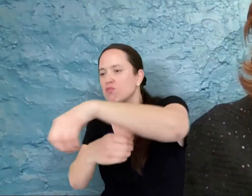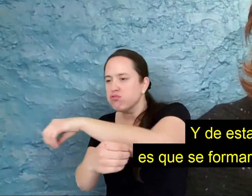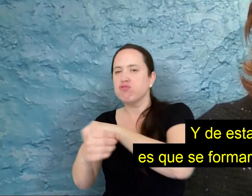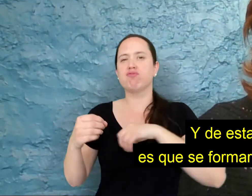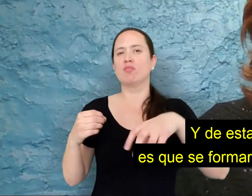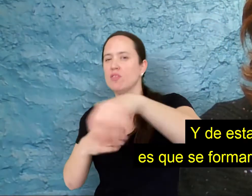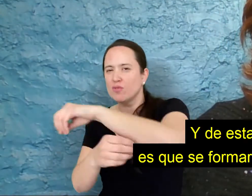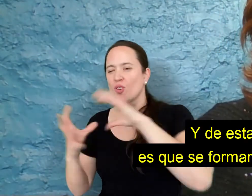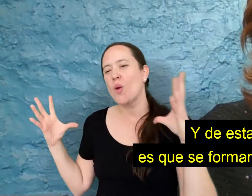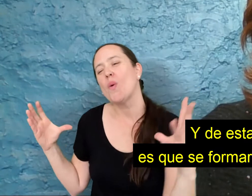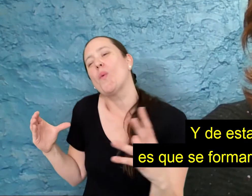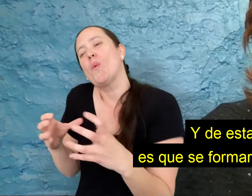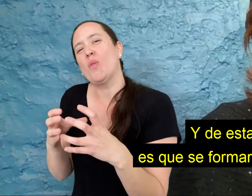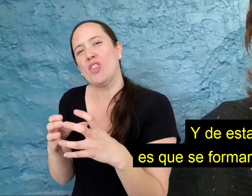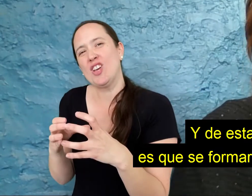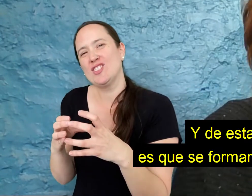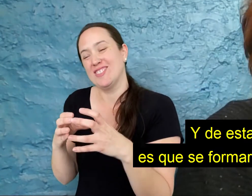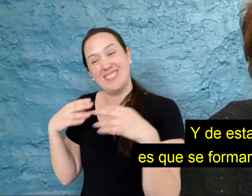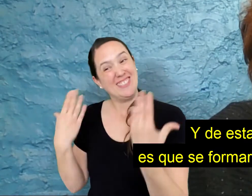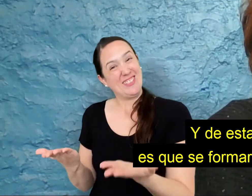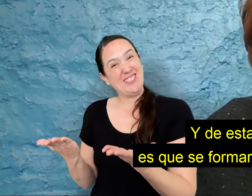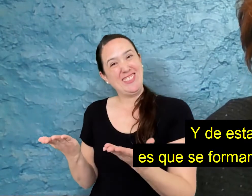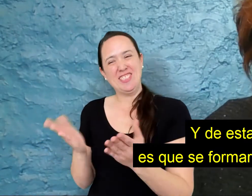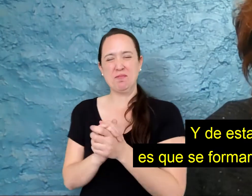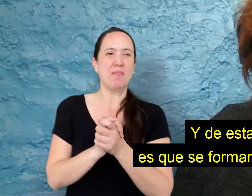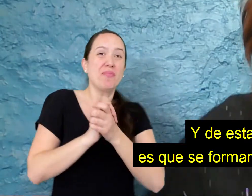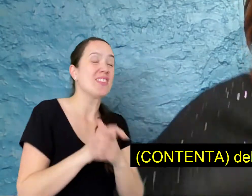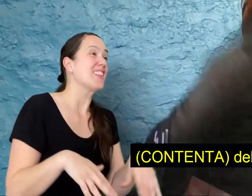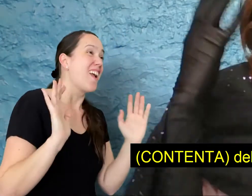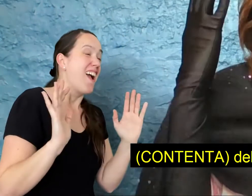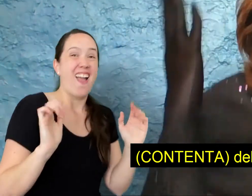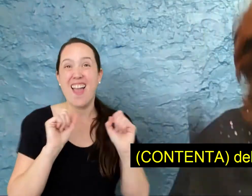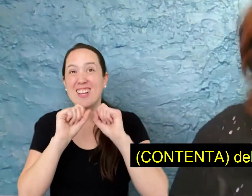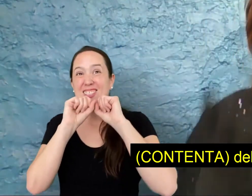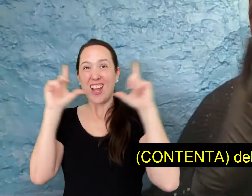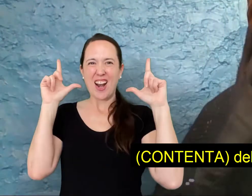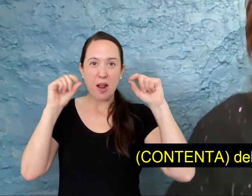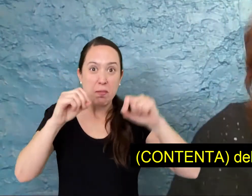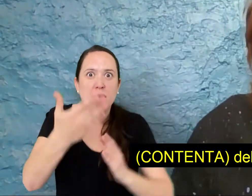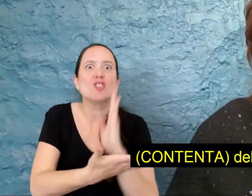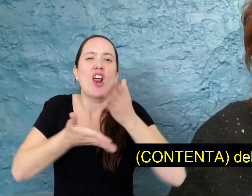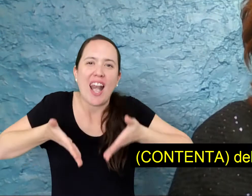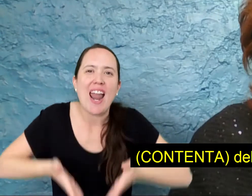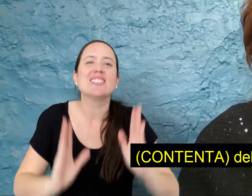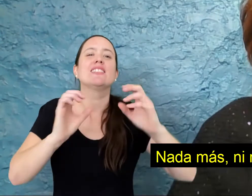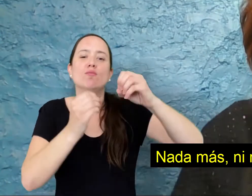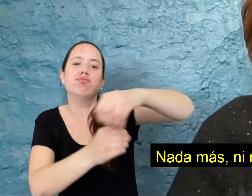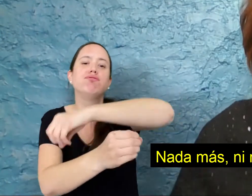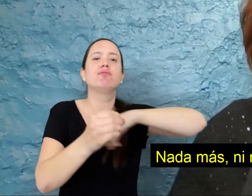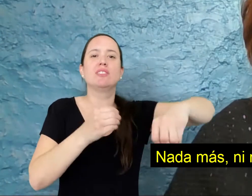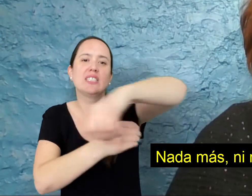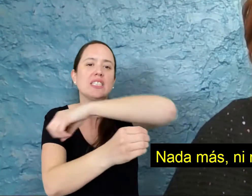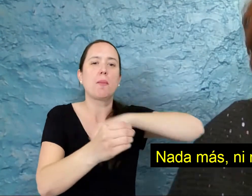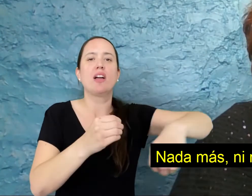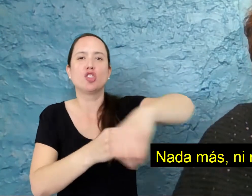Y de esta forma es que se formaron los planetas del Sistema Solar. Nada